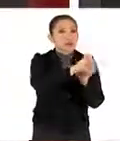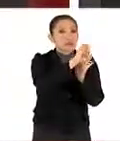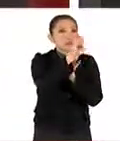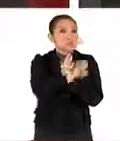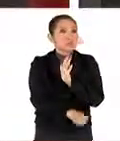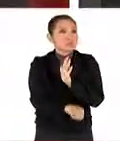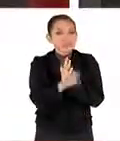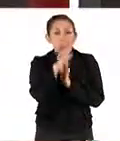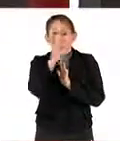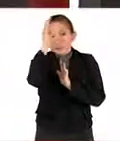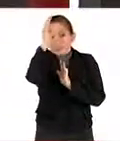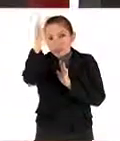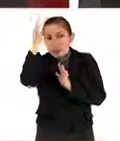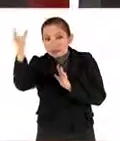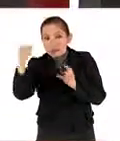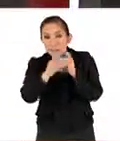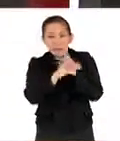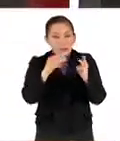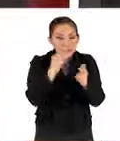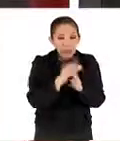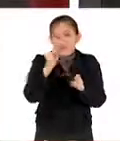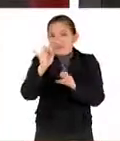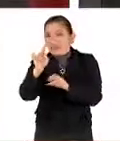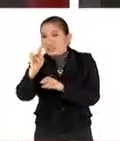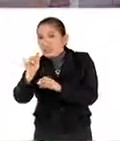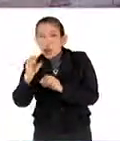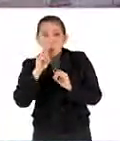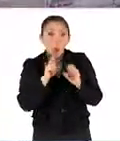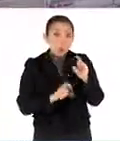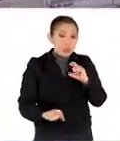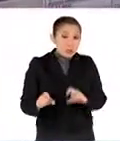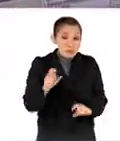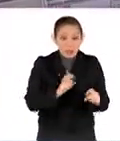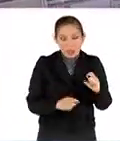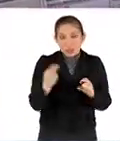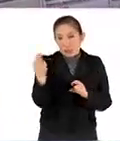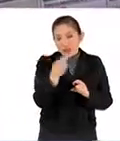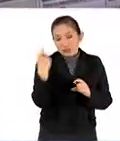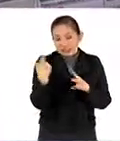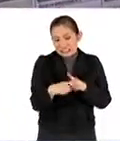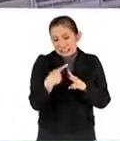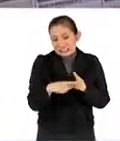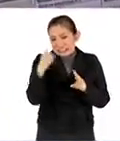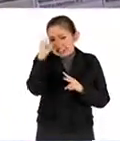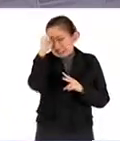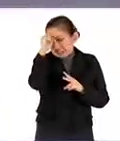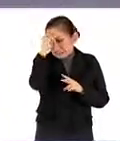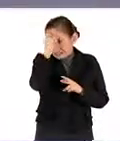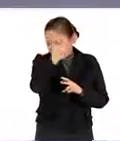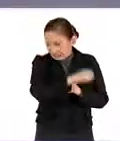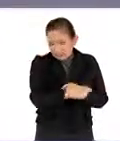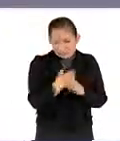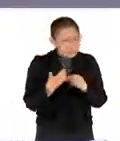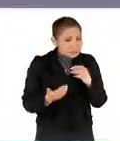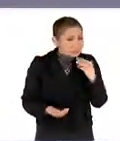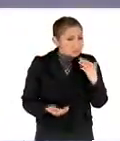ejemplo, de ciencia de materiales, de física o de química ya requieren cálculos tan complejos que